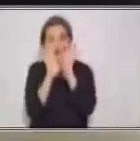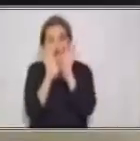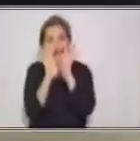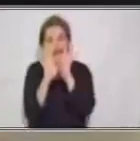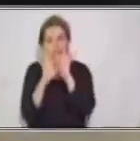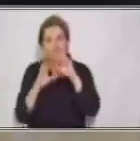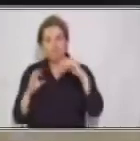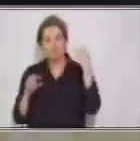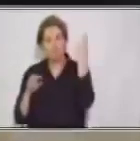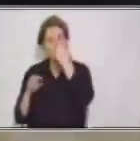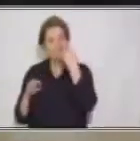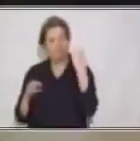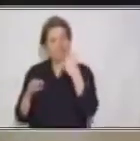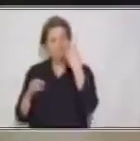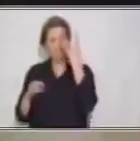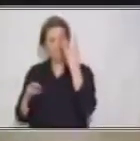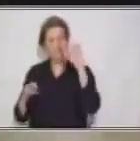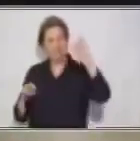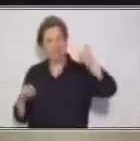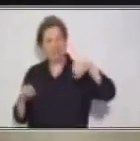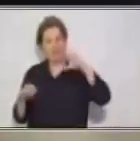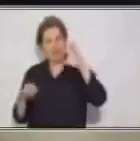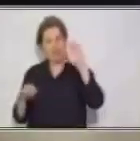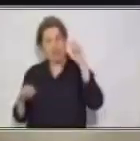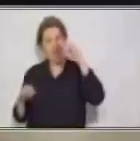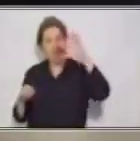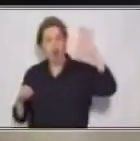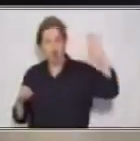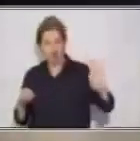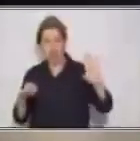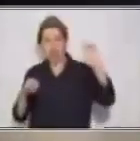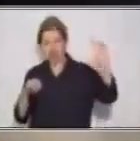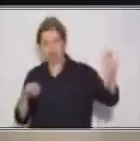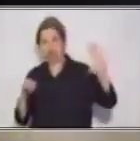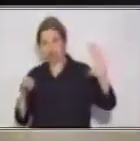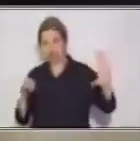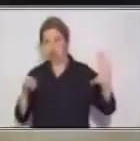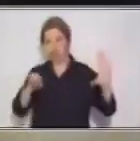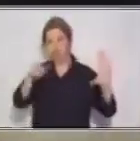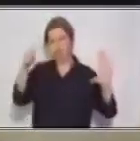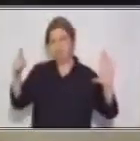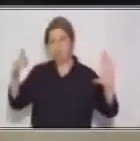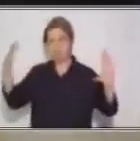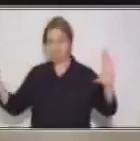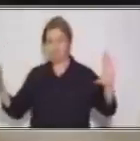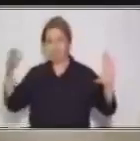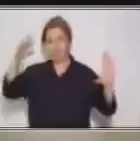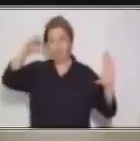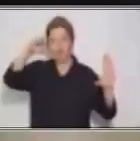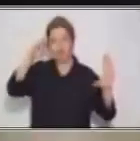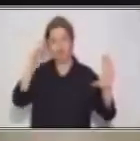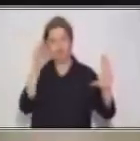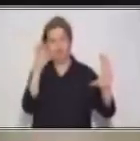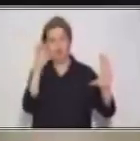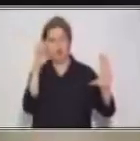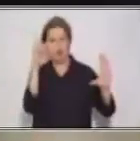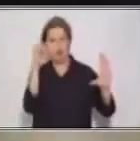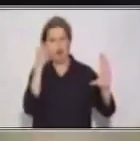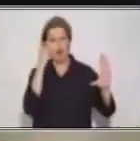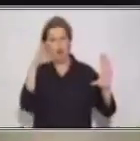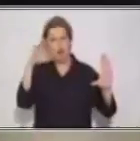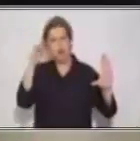a dos palabras. Para eso sirven las conjunciones y las preposiciones, para unir o para enlazar. Veamos cuáles son las